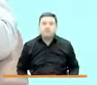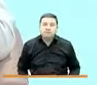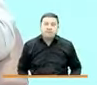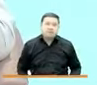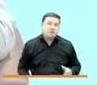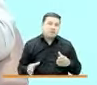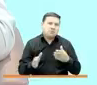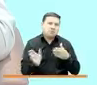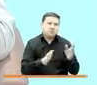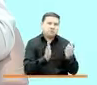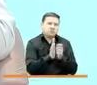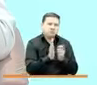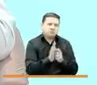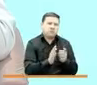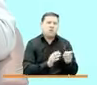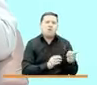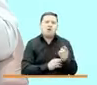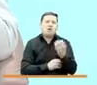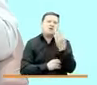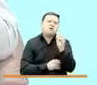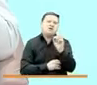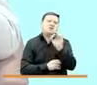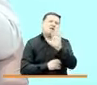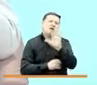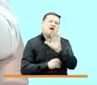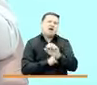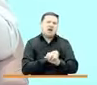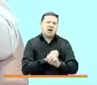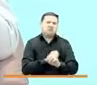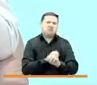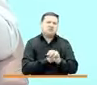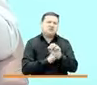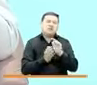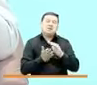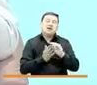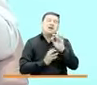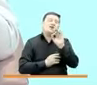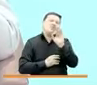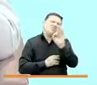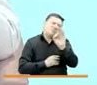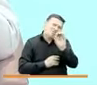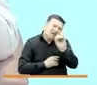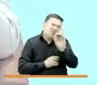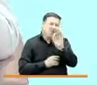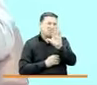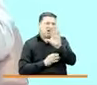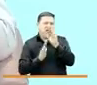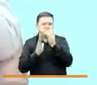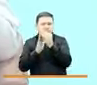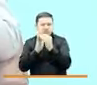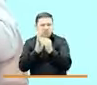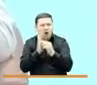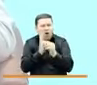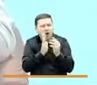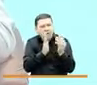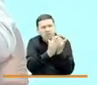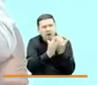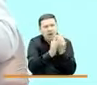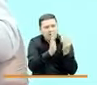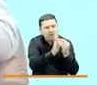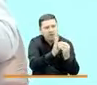planes de reparación colectiva que tienen 30 35 medidas de reparación colectiva nosotros en la actualidad tenemos